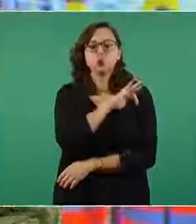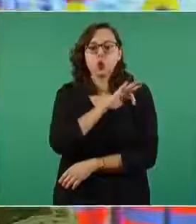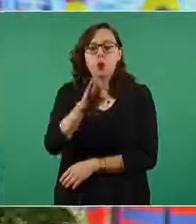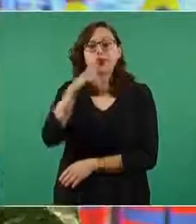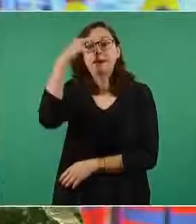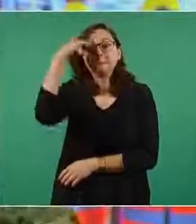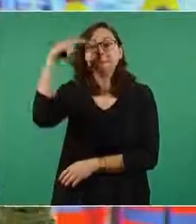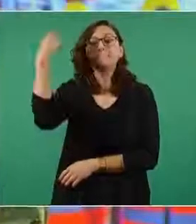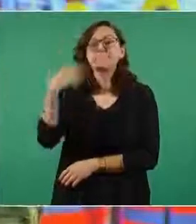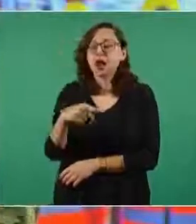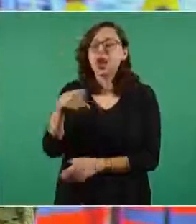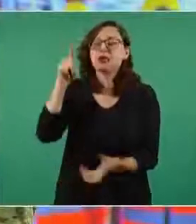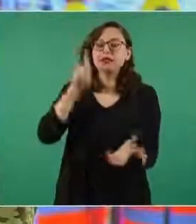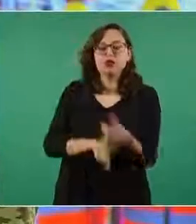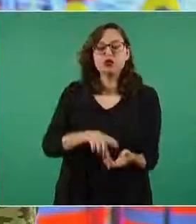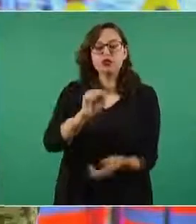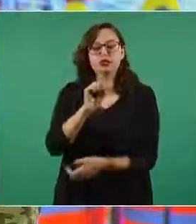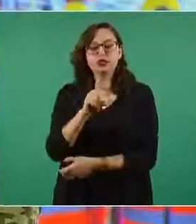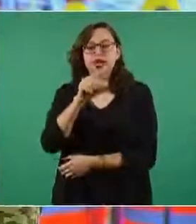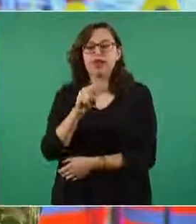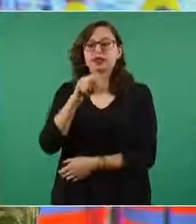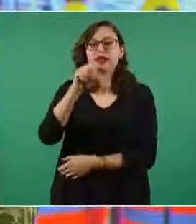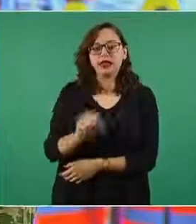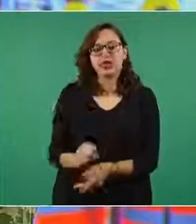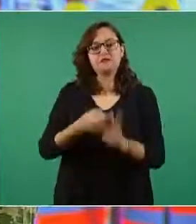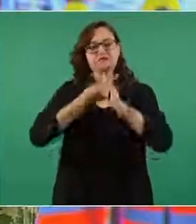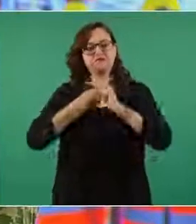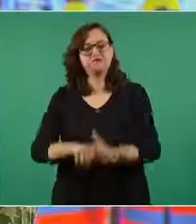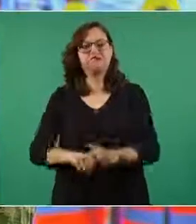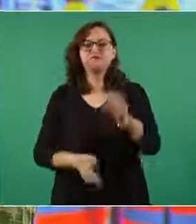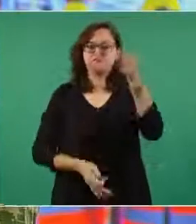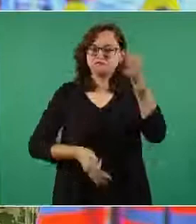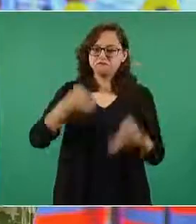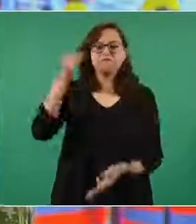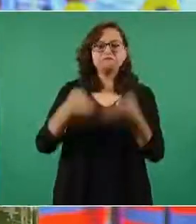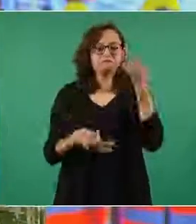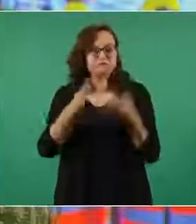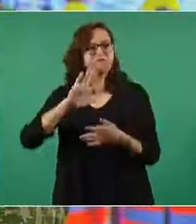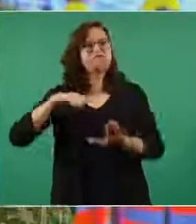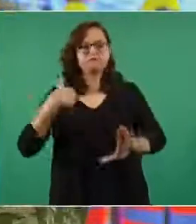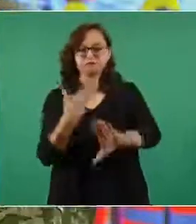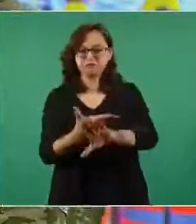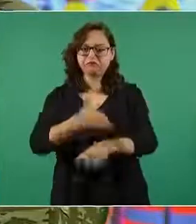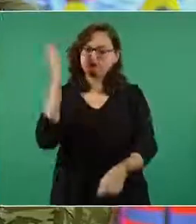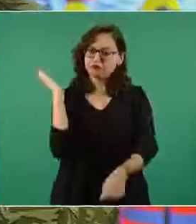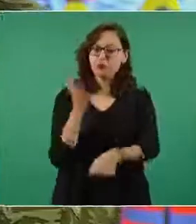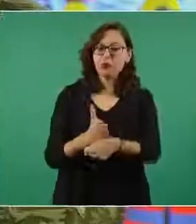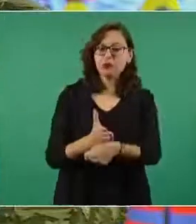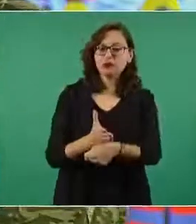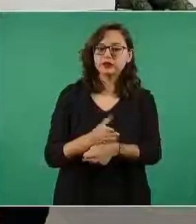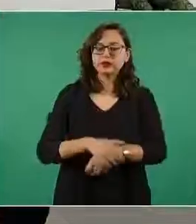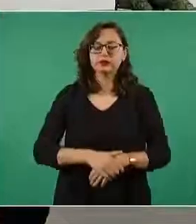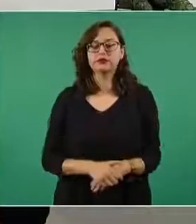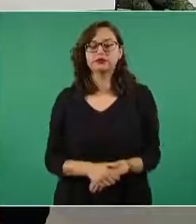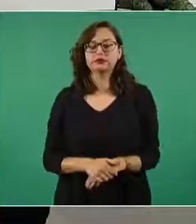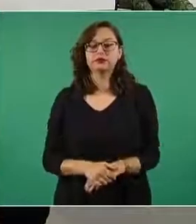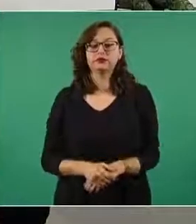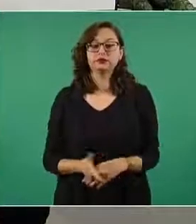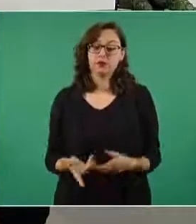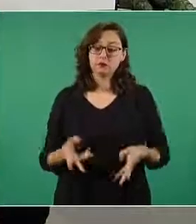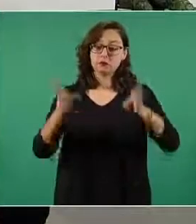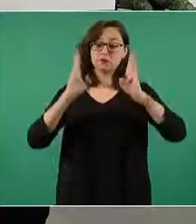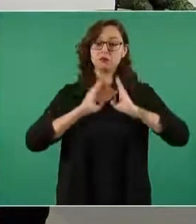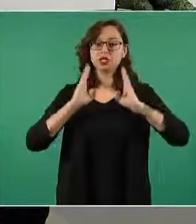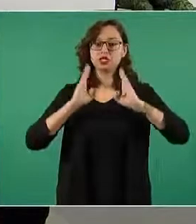que los órganos jurisdiccionales de la Secretaría de la Defensa Nacional actúen contra quien resulte infractor el cuerpo de ingenieros del ejército